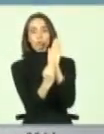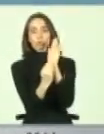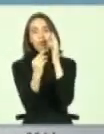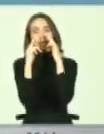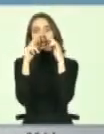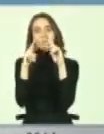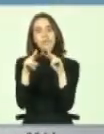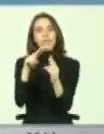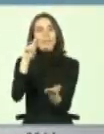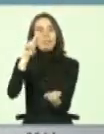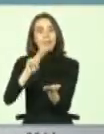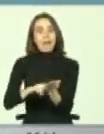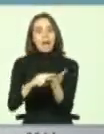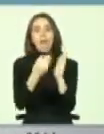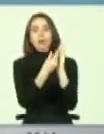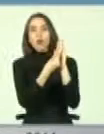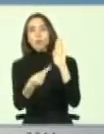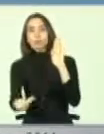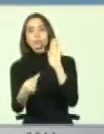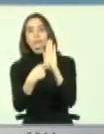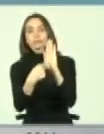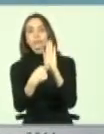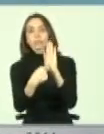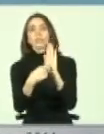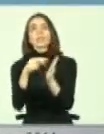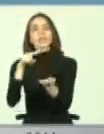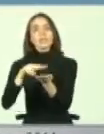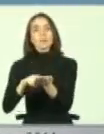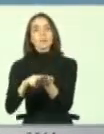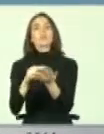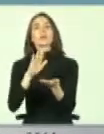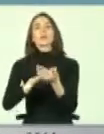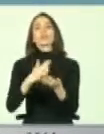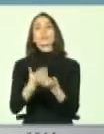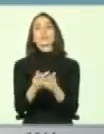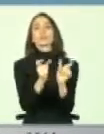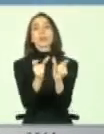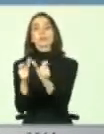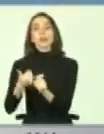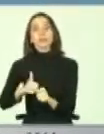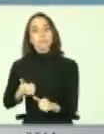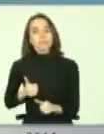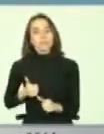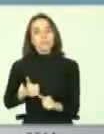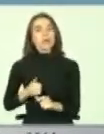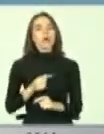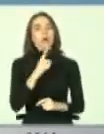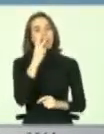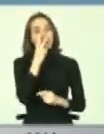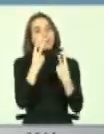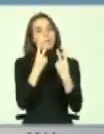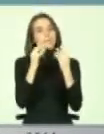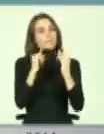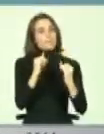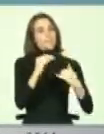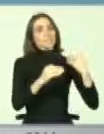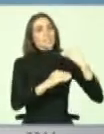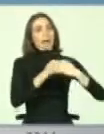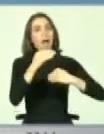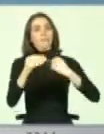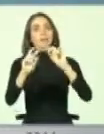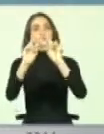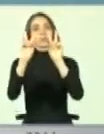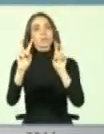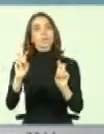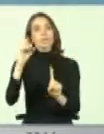aplicación real, ser capaces de ver efectivamente los grados de fiscalización, ser capaces de ver si hemos avanzado, fundamentalmente también un